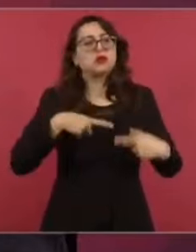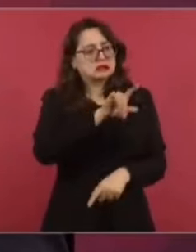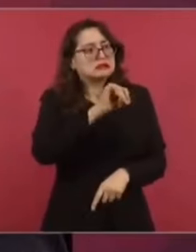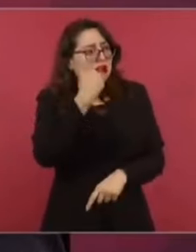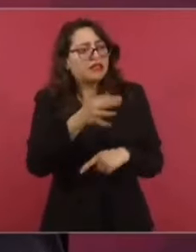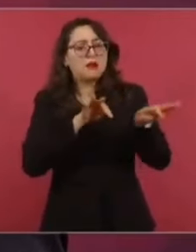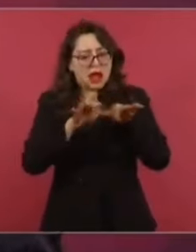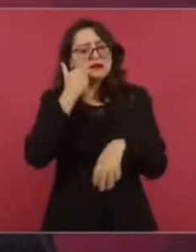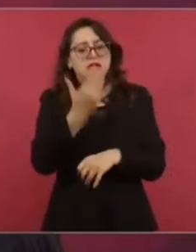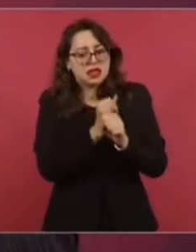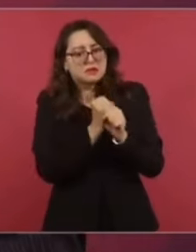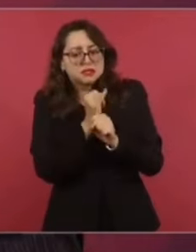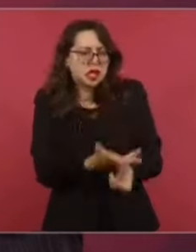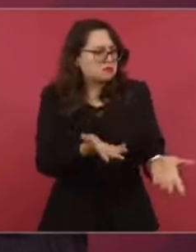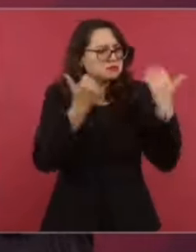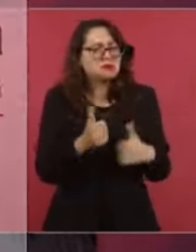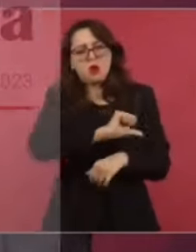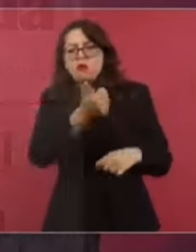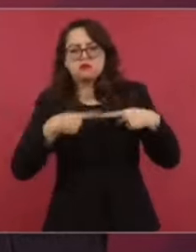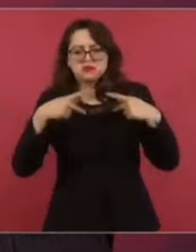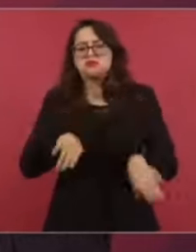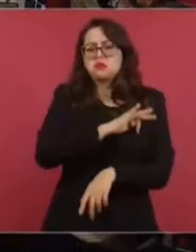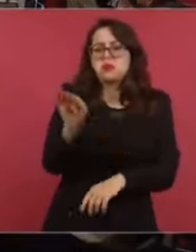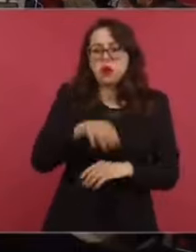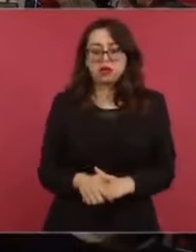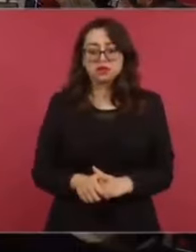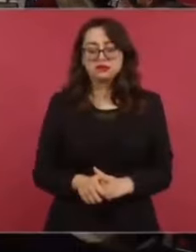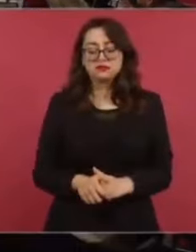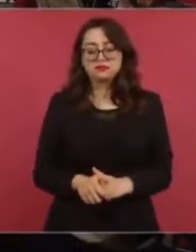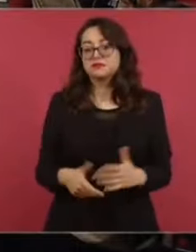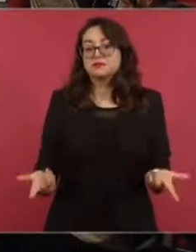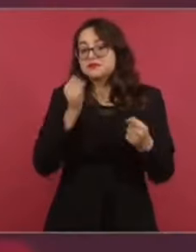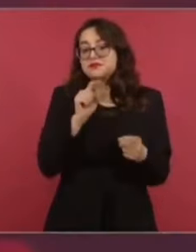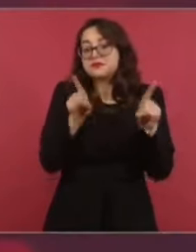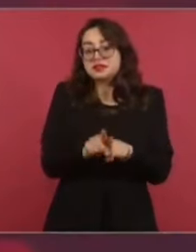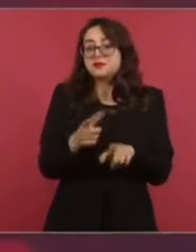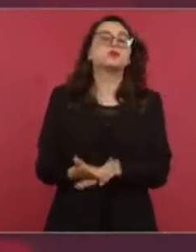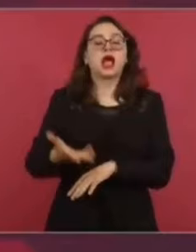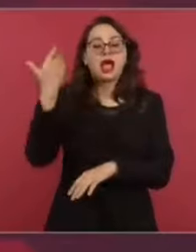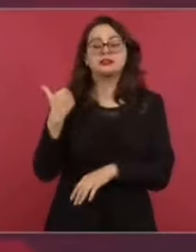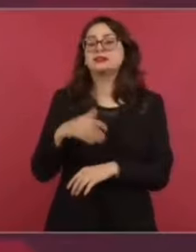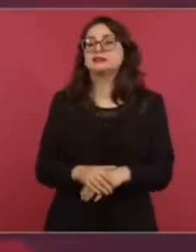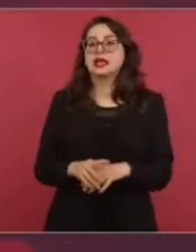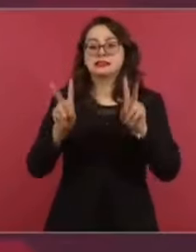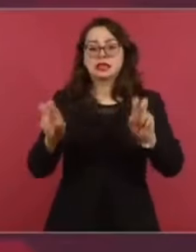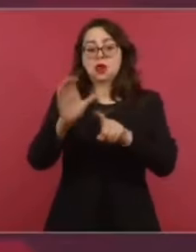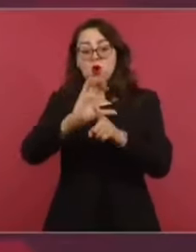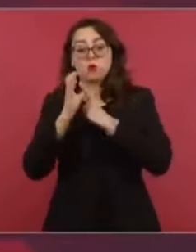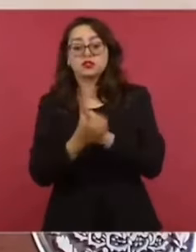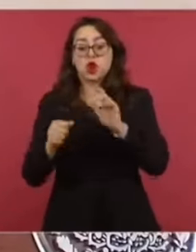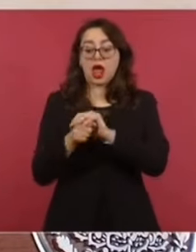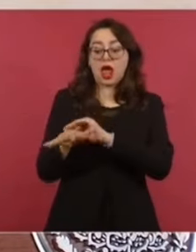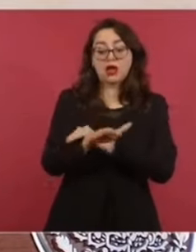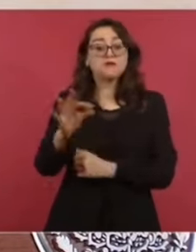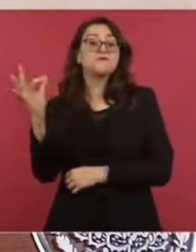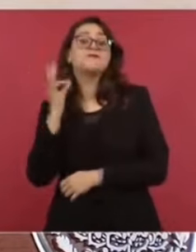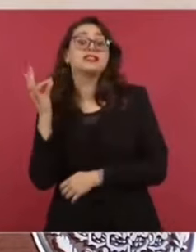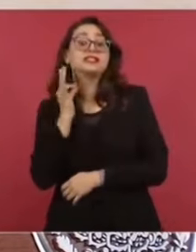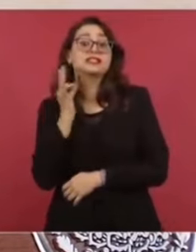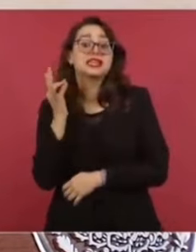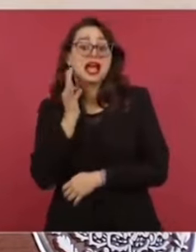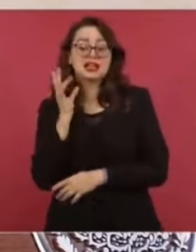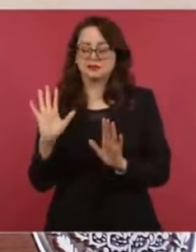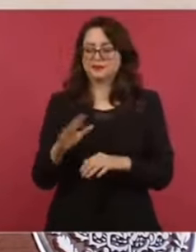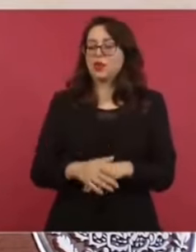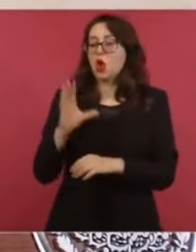nos ayuden. Es un poco lo que hicimos cuando el fiscal de Asuntos Especiales de Ayotzinapa, propuesto por la Organización de Derechos